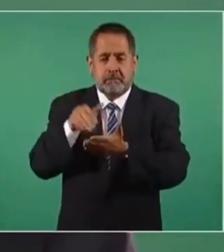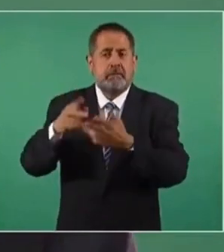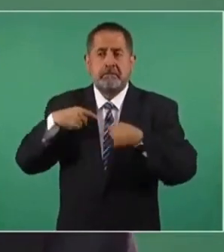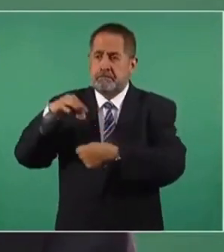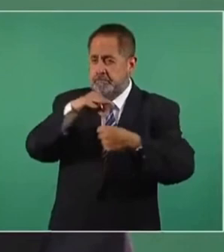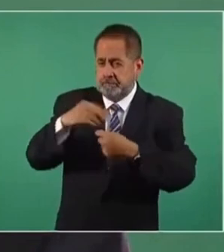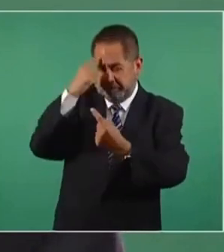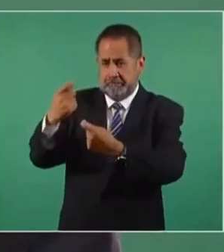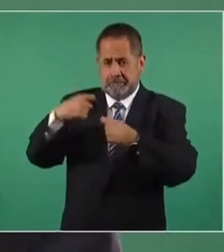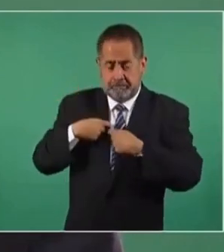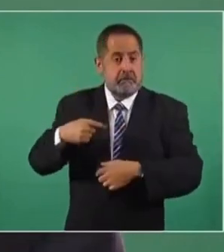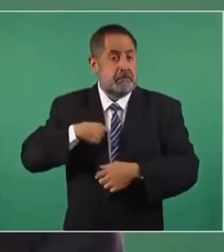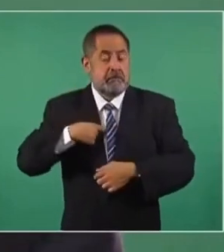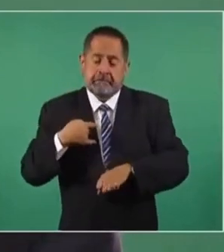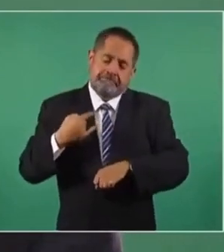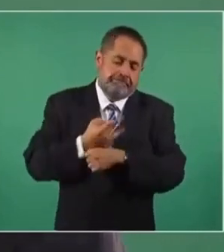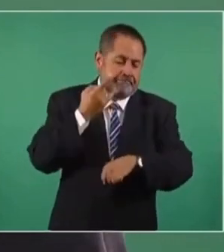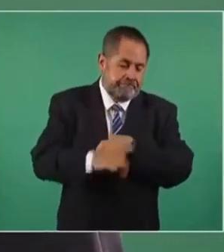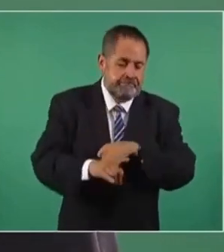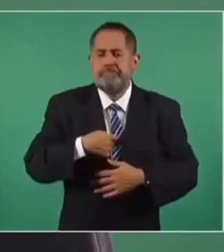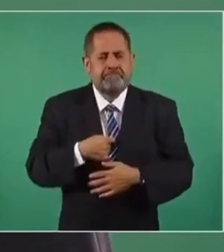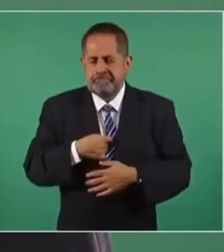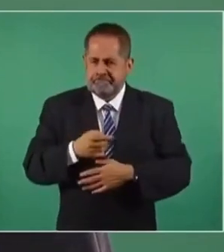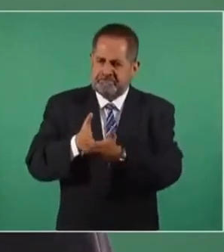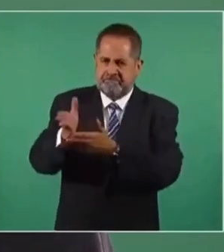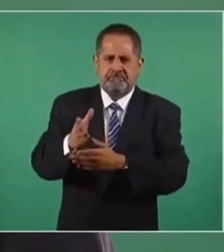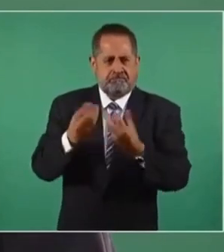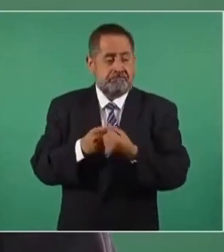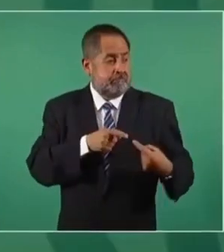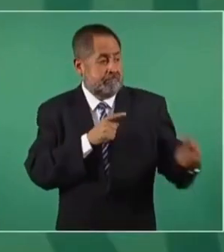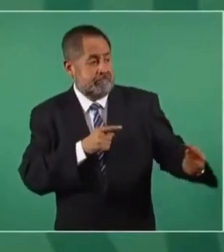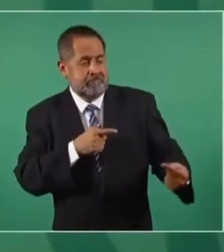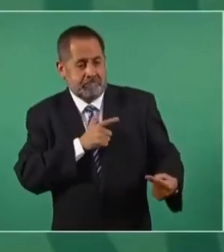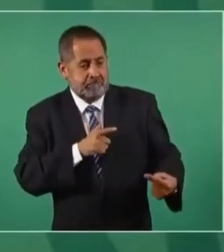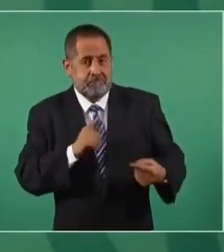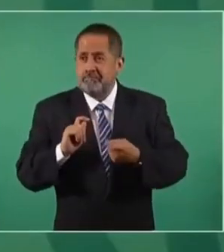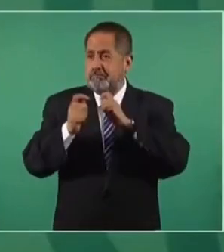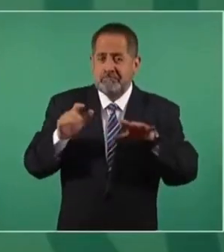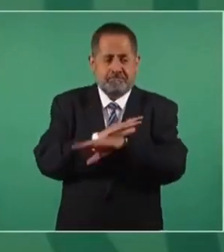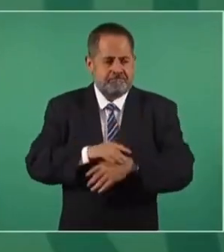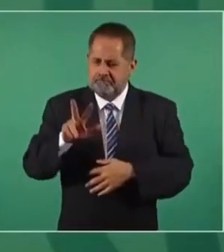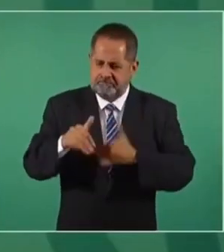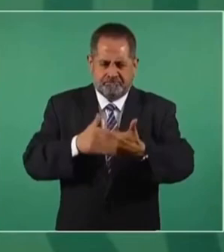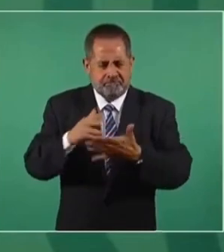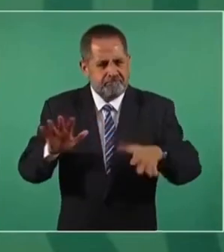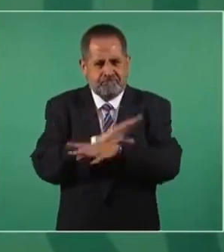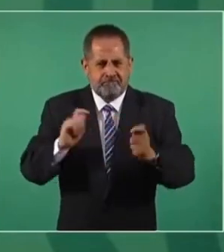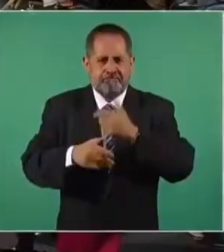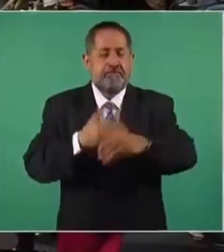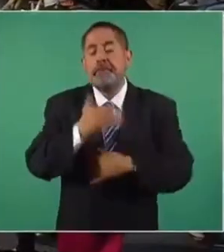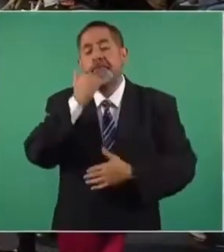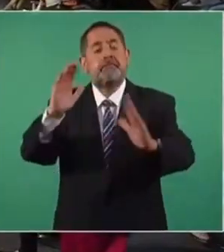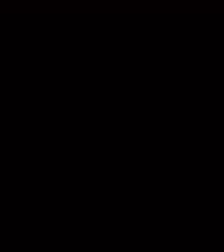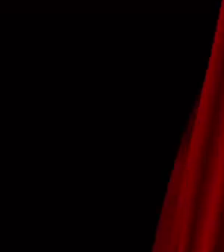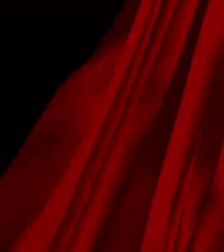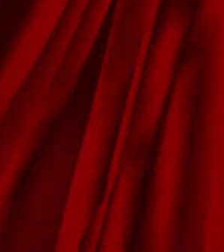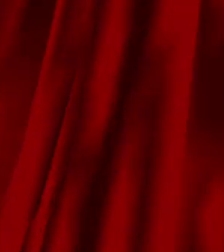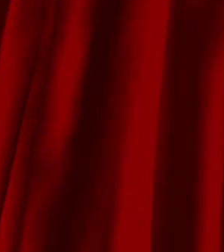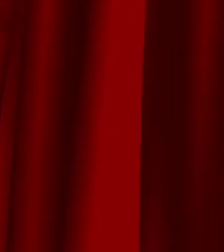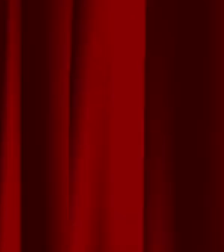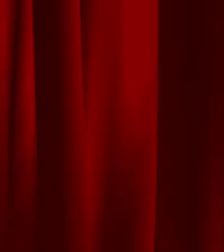millones de mexicanos y no le voy a fallar al pueblo, aunque no les guste a mis adversarios, la transformación va. Hacia adelante. Ya me tengo que ir.